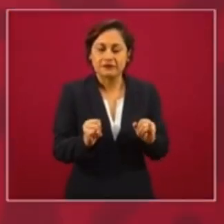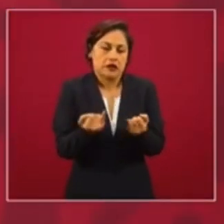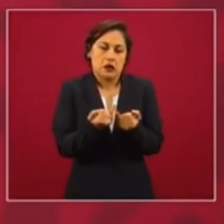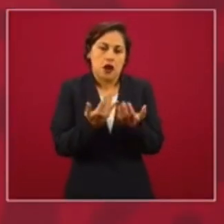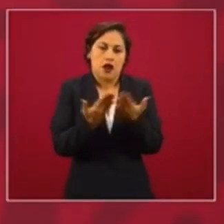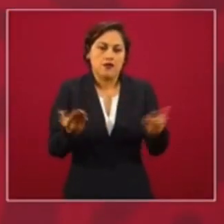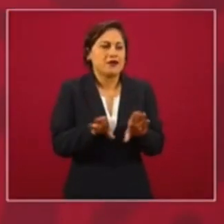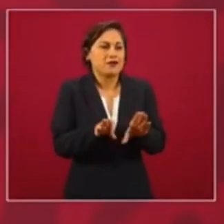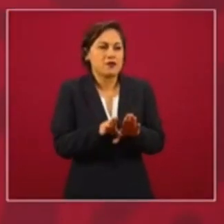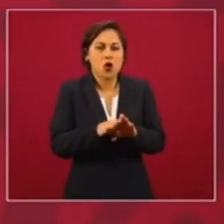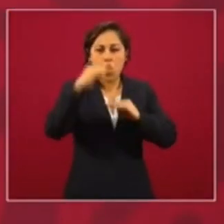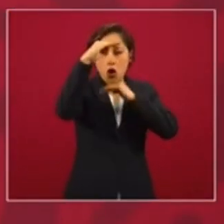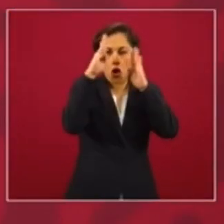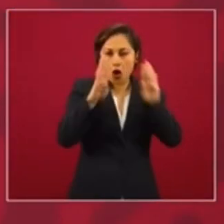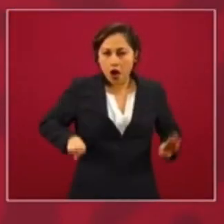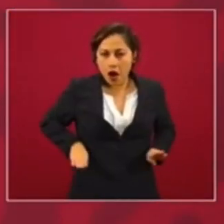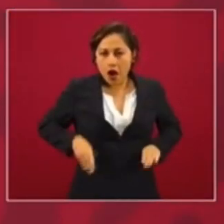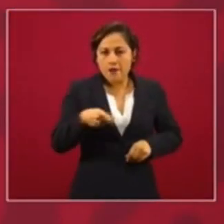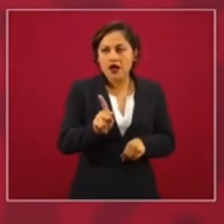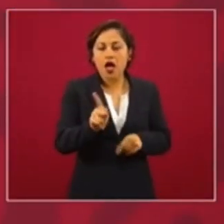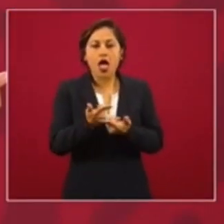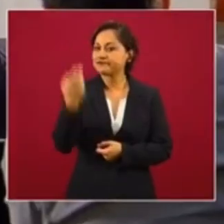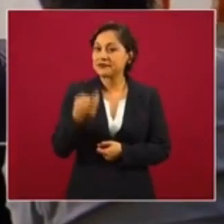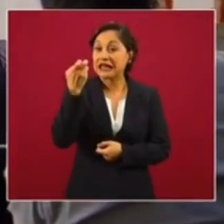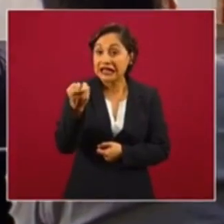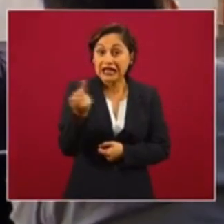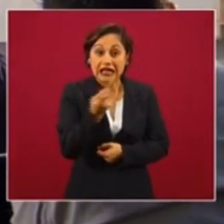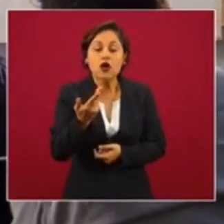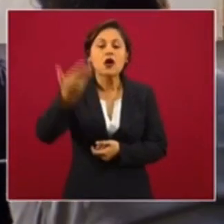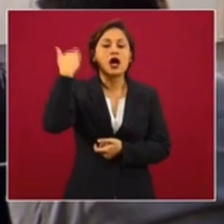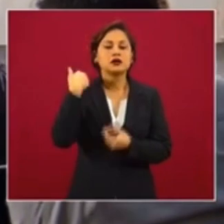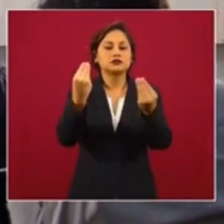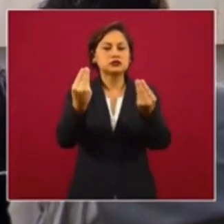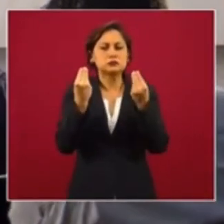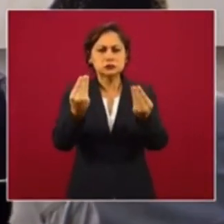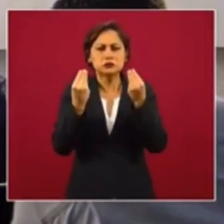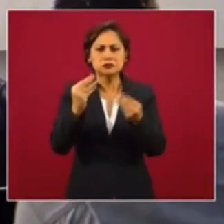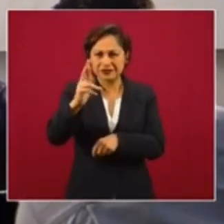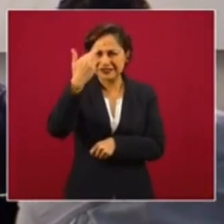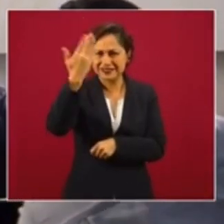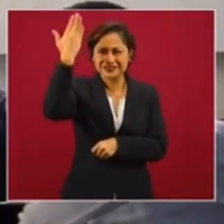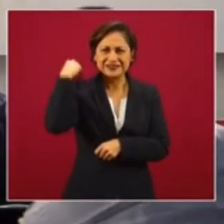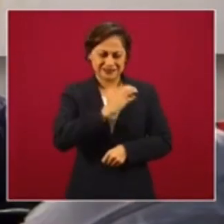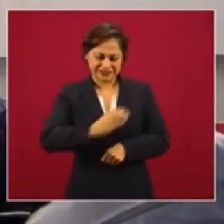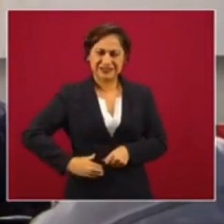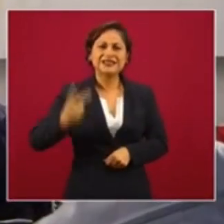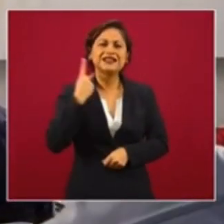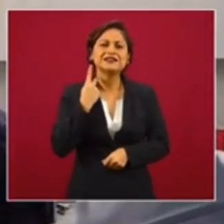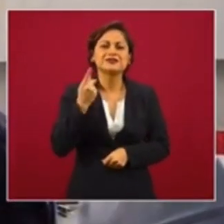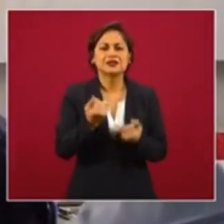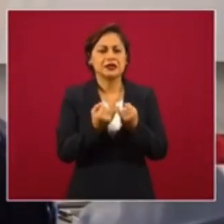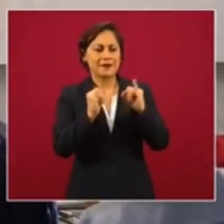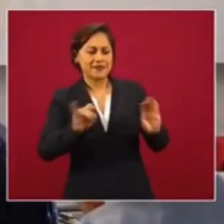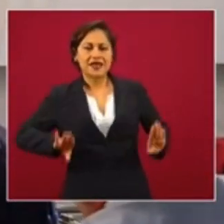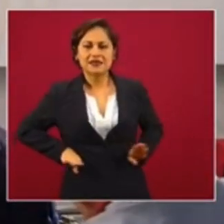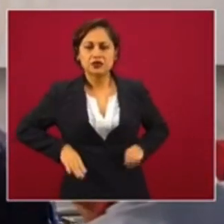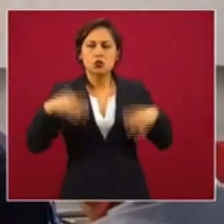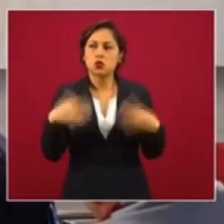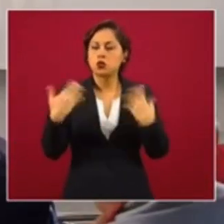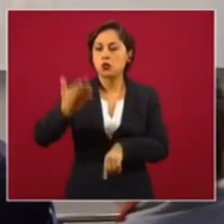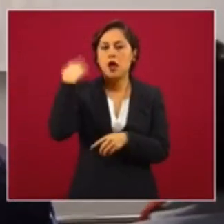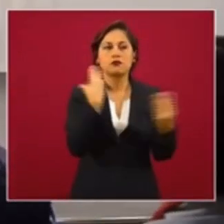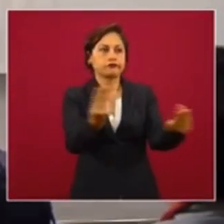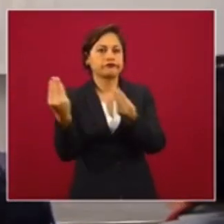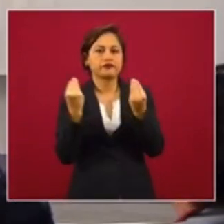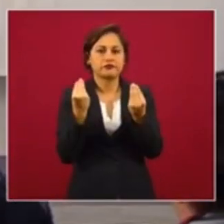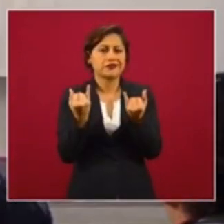entonces fuera máscaras, además no tienen nada de malo, acuérdense que había hasta caretos independientes y se volvió moda eso, igual en el